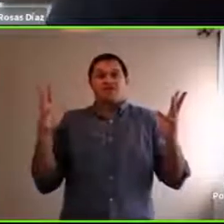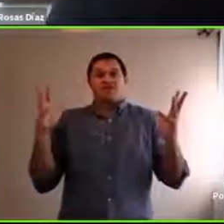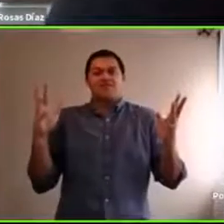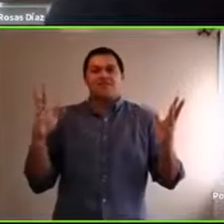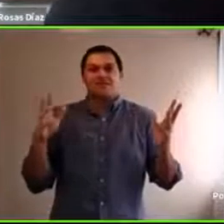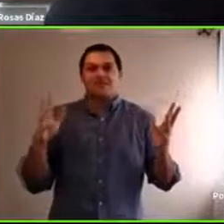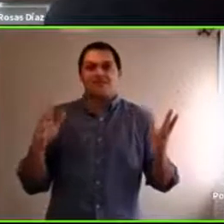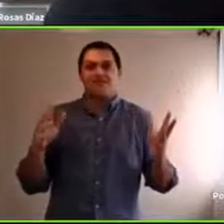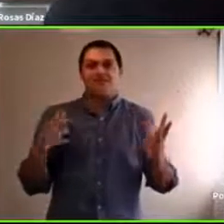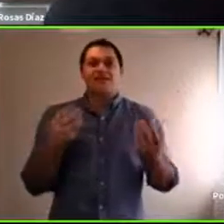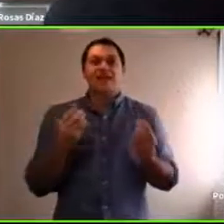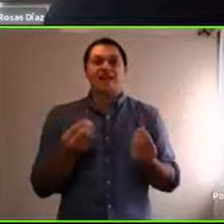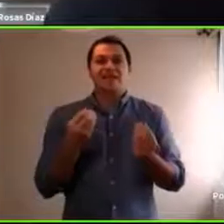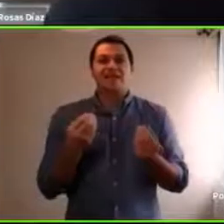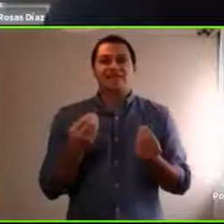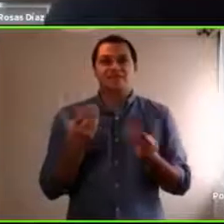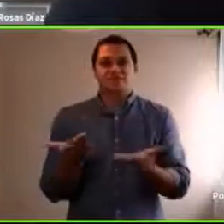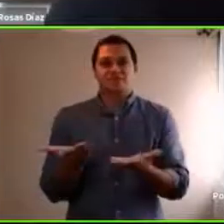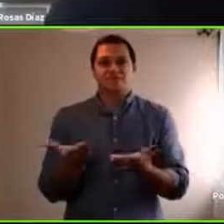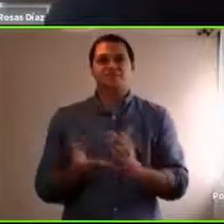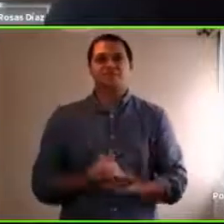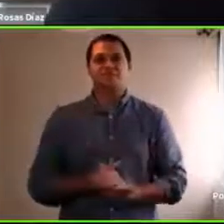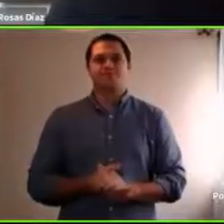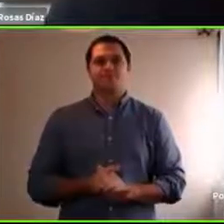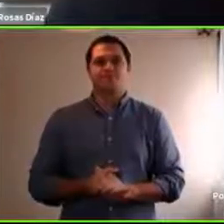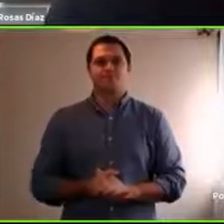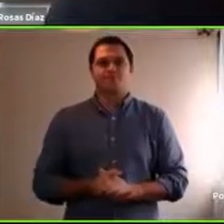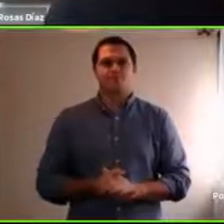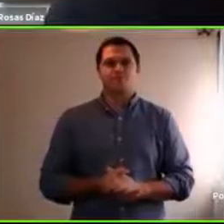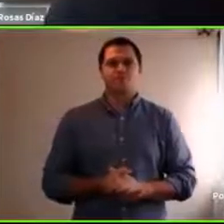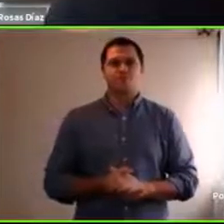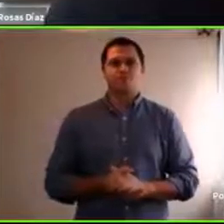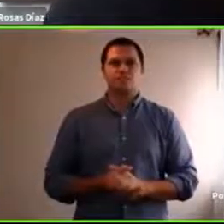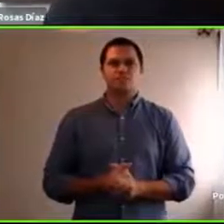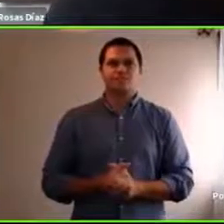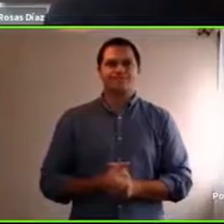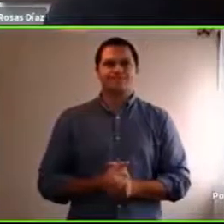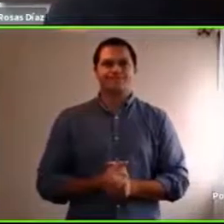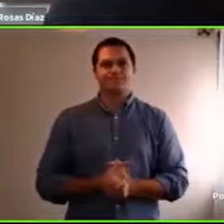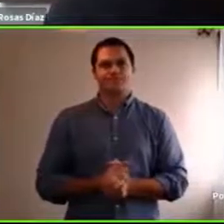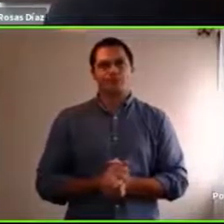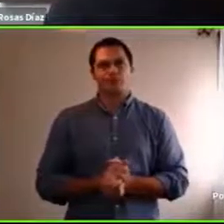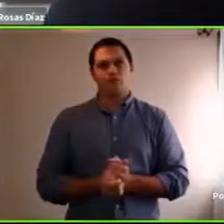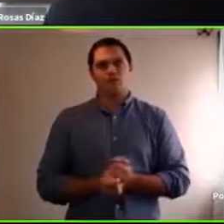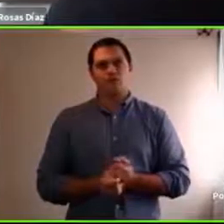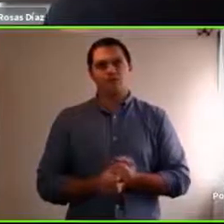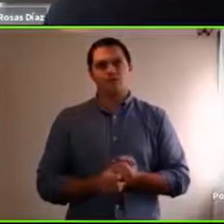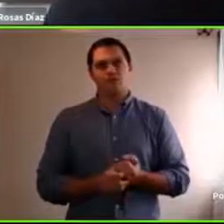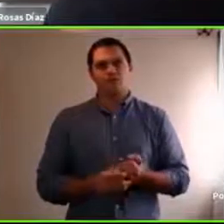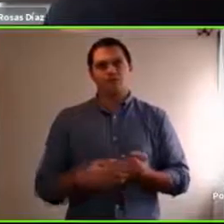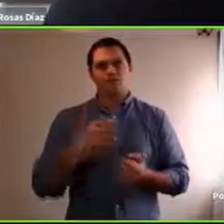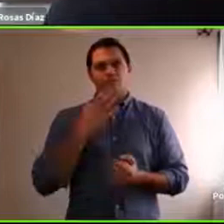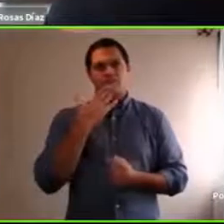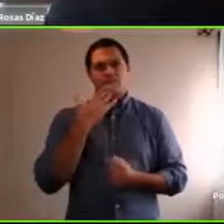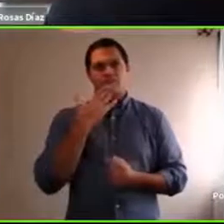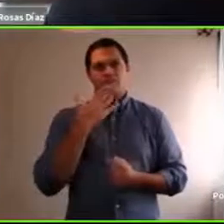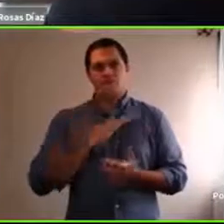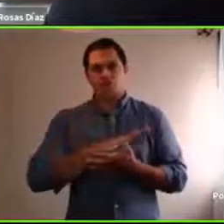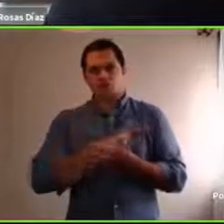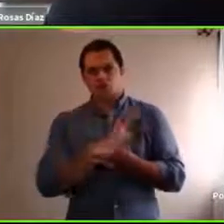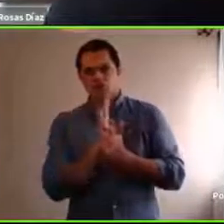interactuar y cómo vamos a sin generar temor en los más chicos resignificar esto